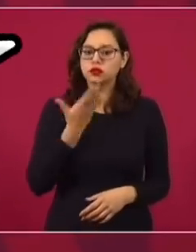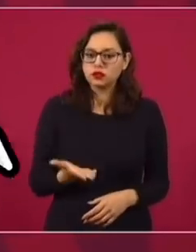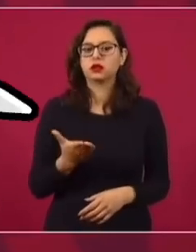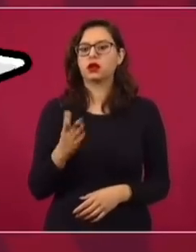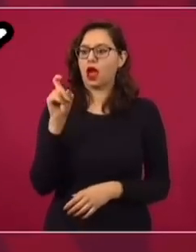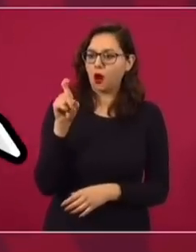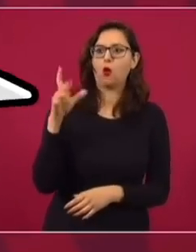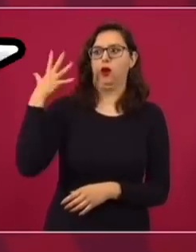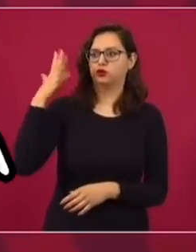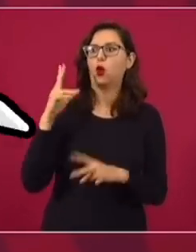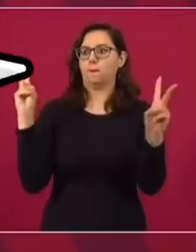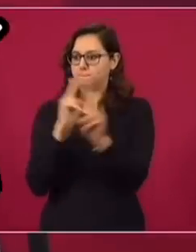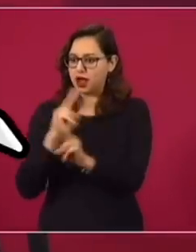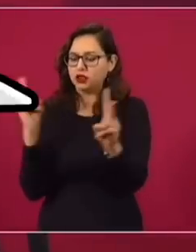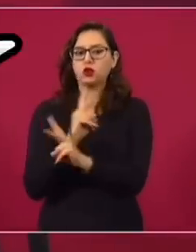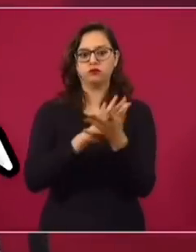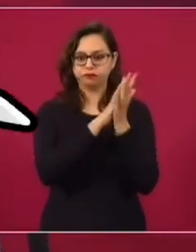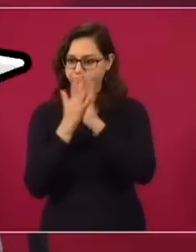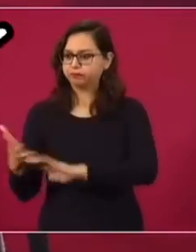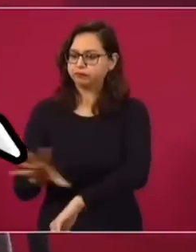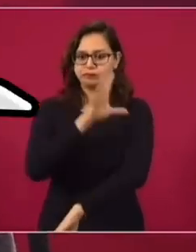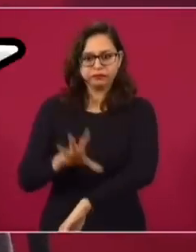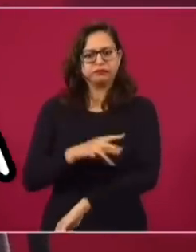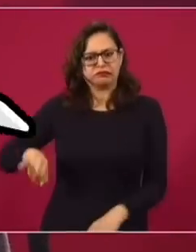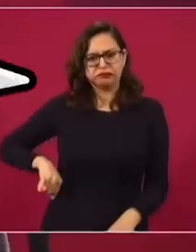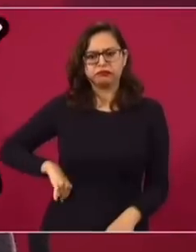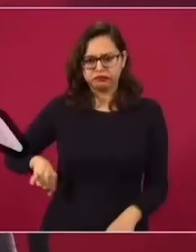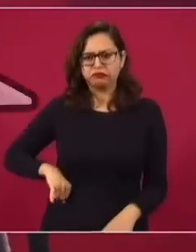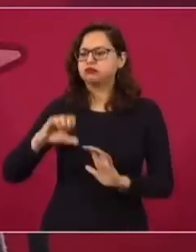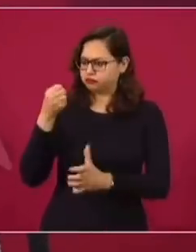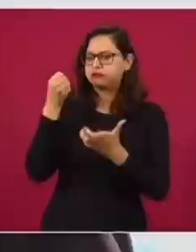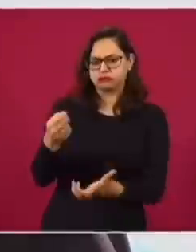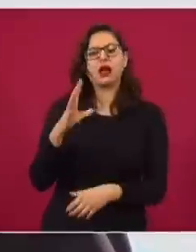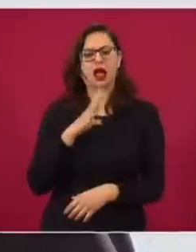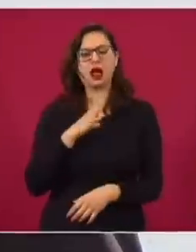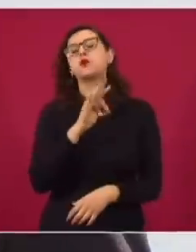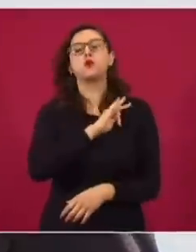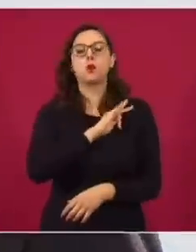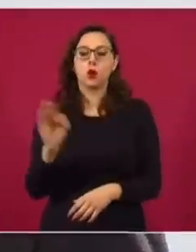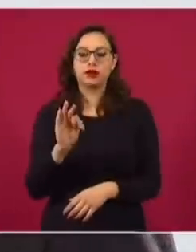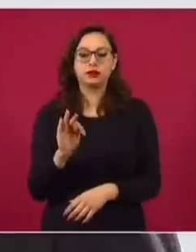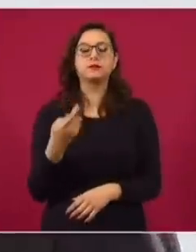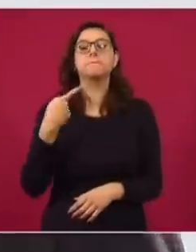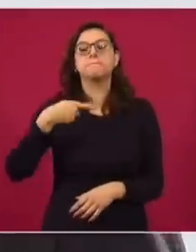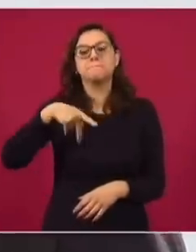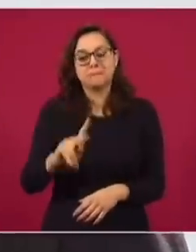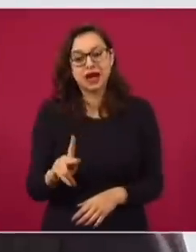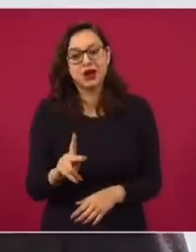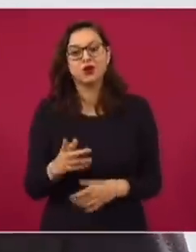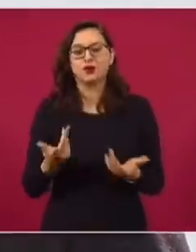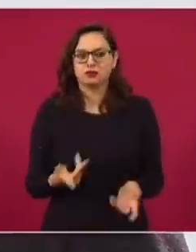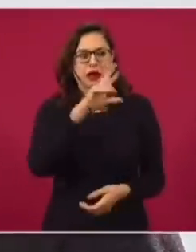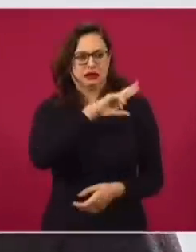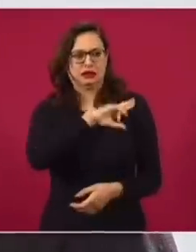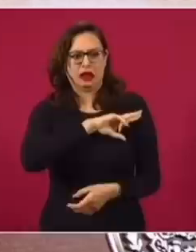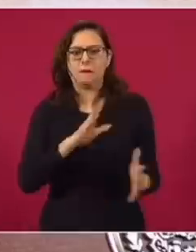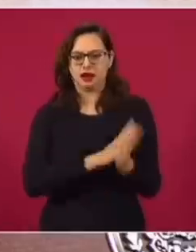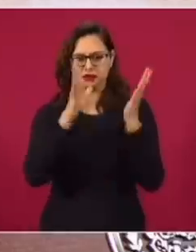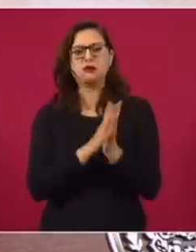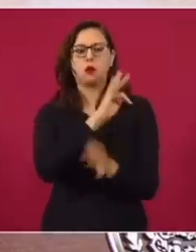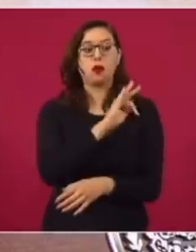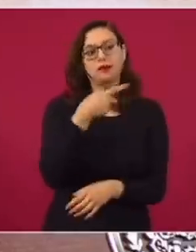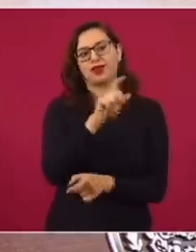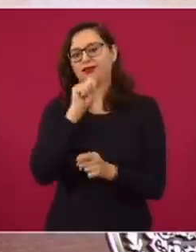utilizar el sol, el viento y hay facilidades para la inversión. Lo único es que queremos al mismo tiempo fortalecer a la Comisión Federal de Electricidad